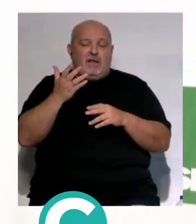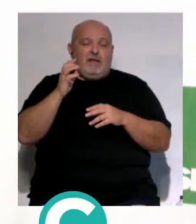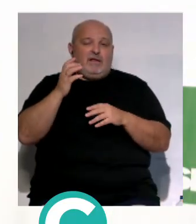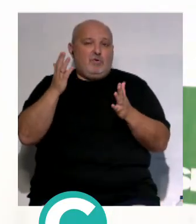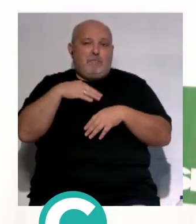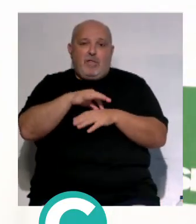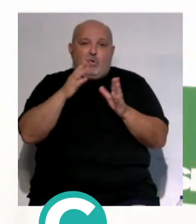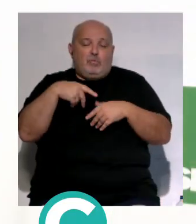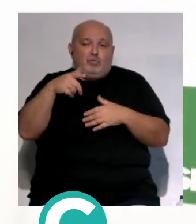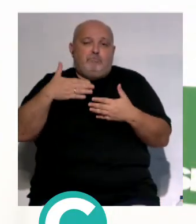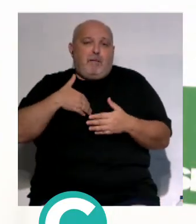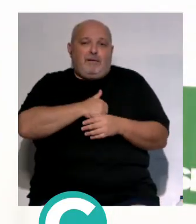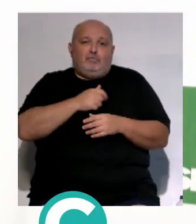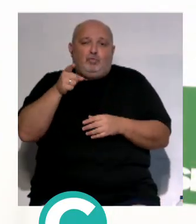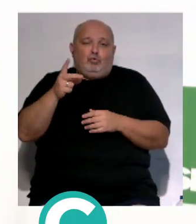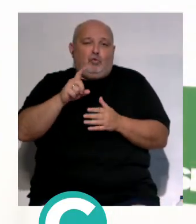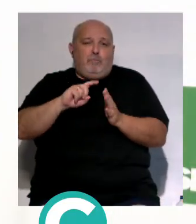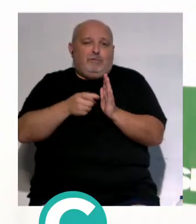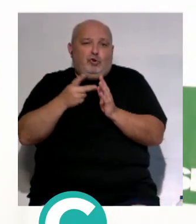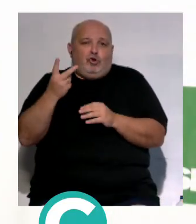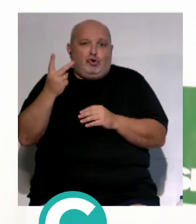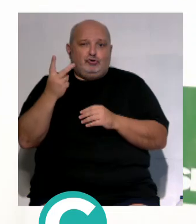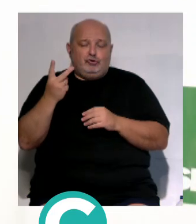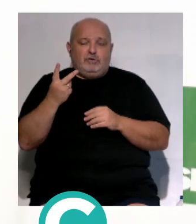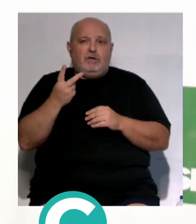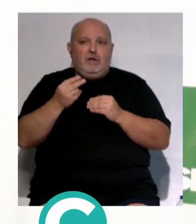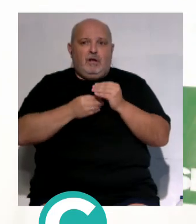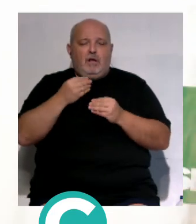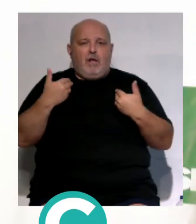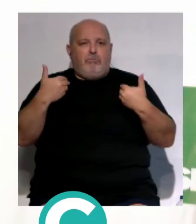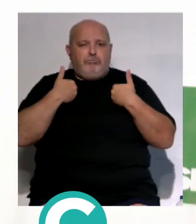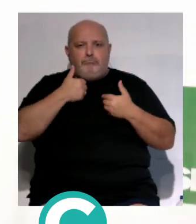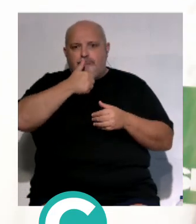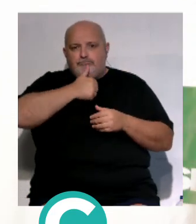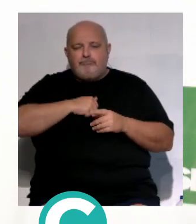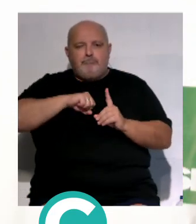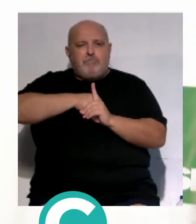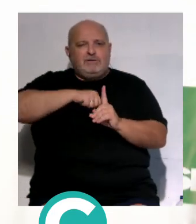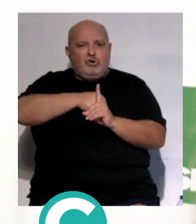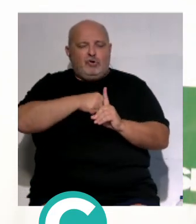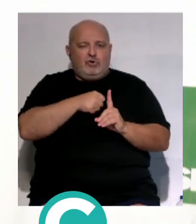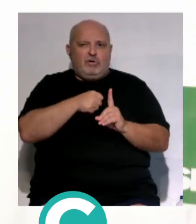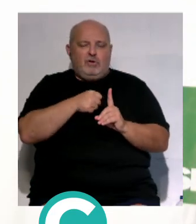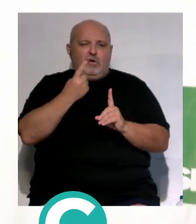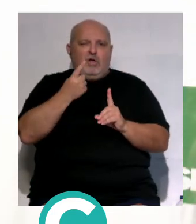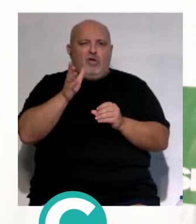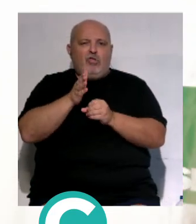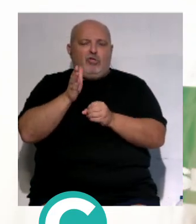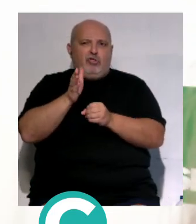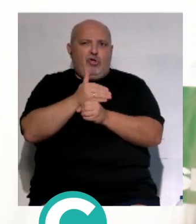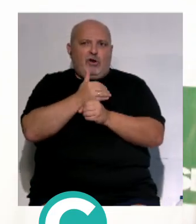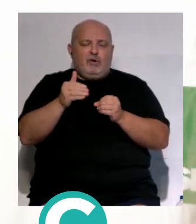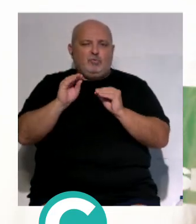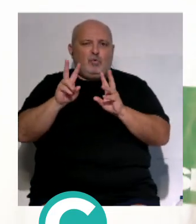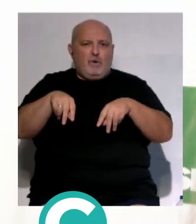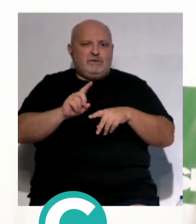no hay médico, porque el médico no ha habido, ha habido una incidencia. Entonces él tiene que soportar la presión asistencial de una zona que a lo mejor